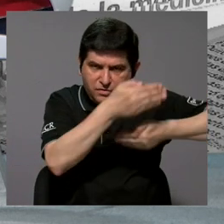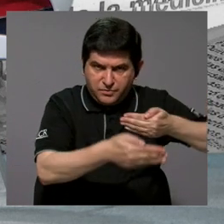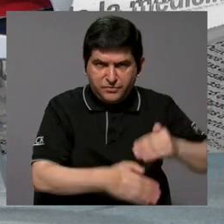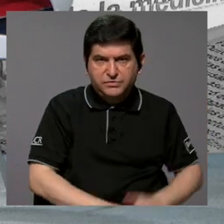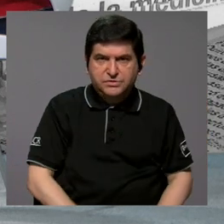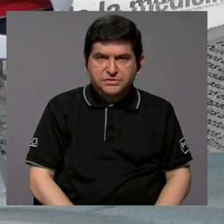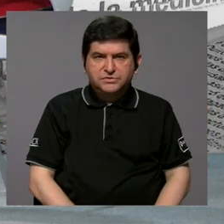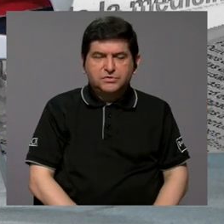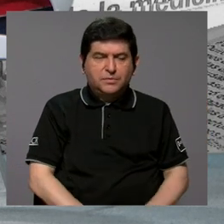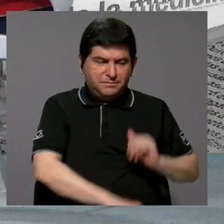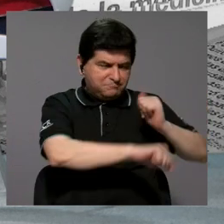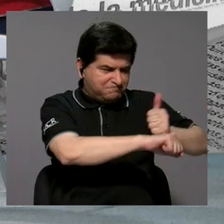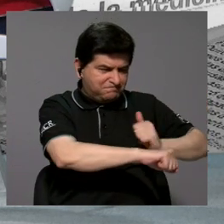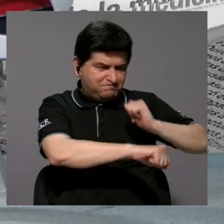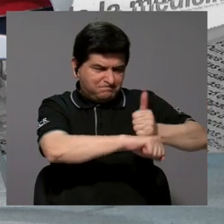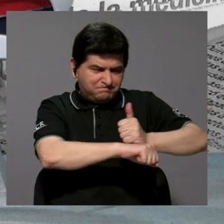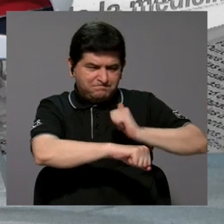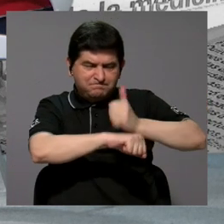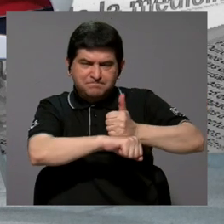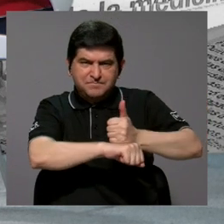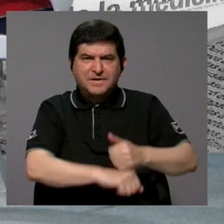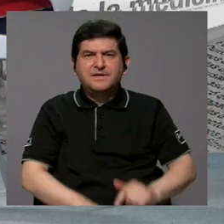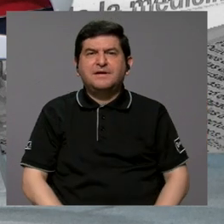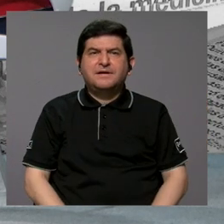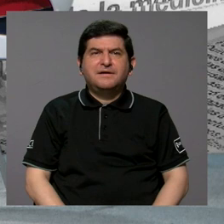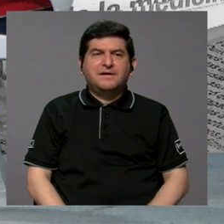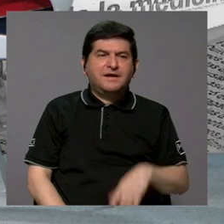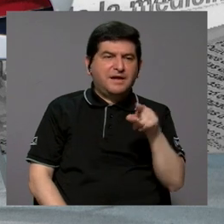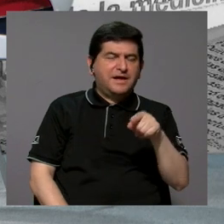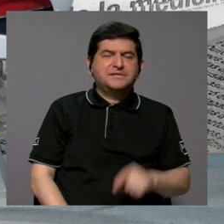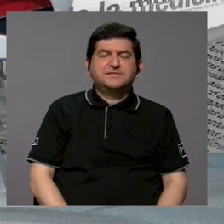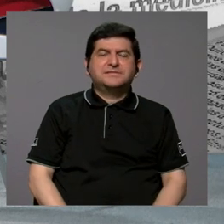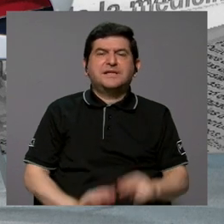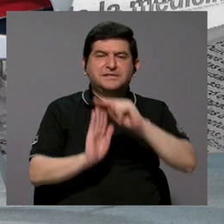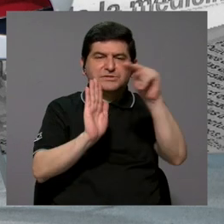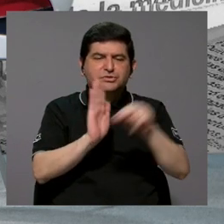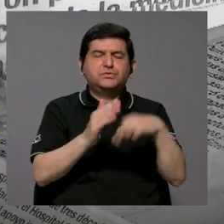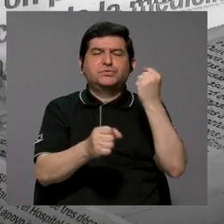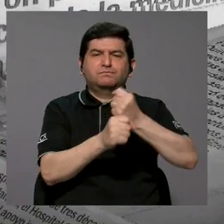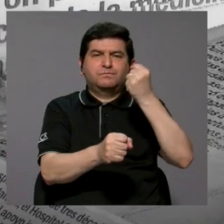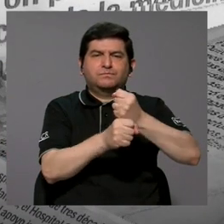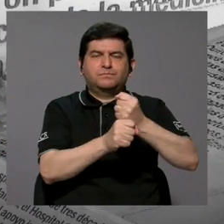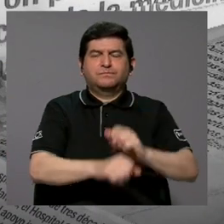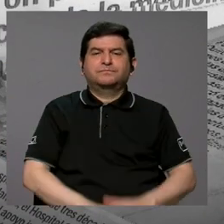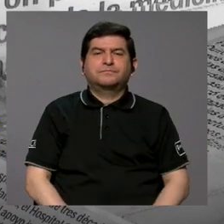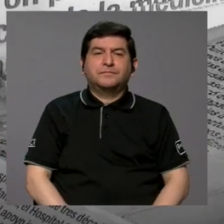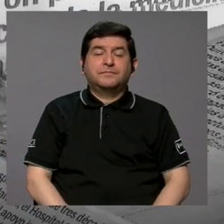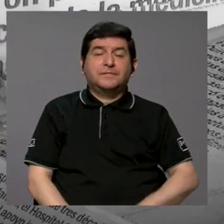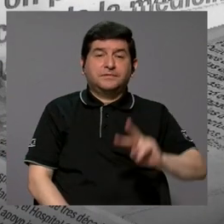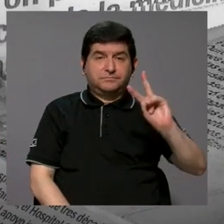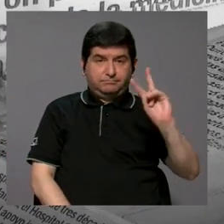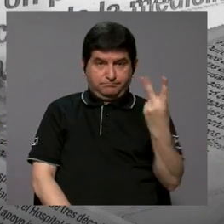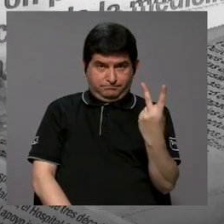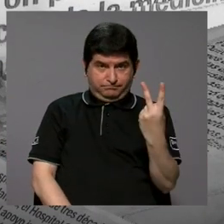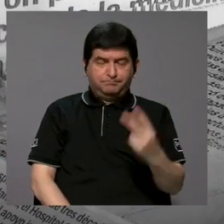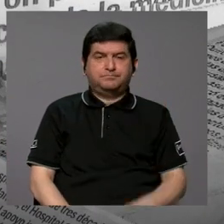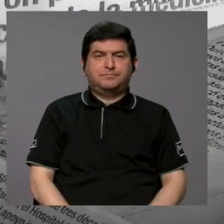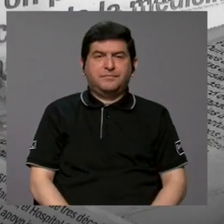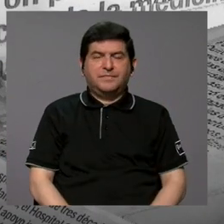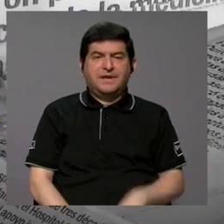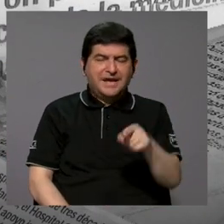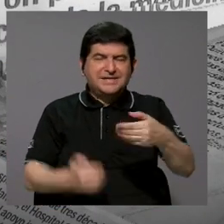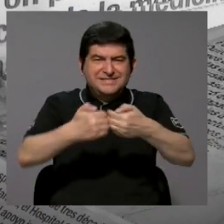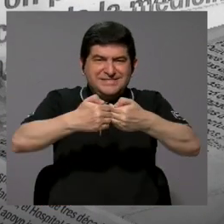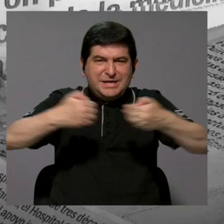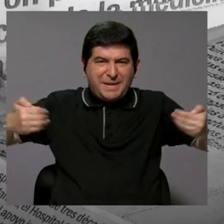también de formulación de este marco de trabajo. Y segundo, la